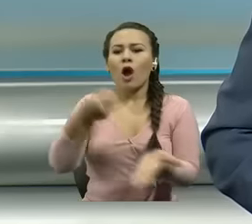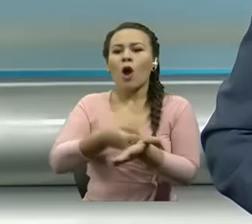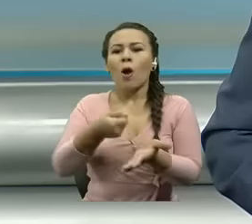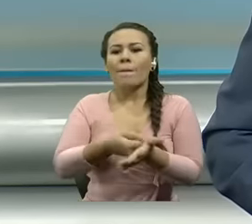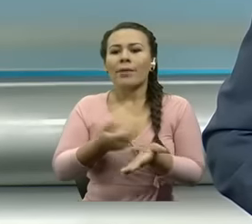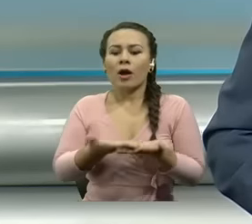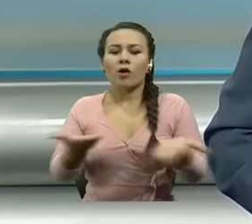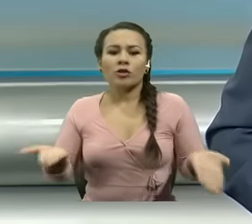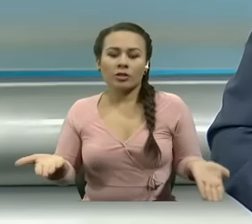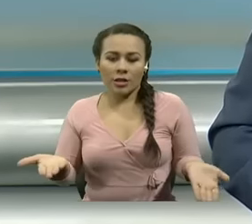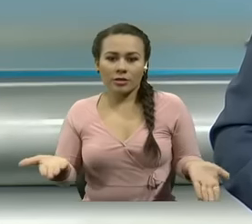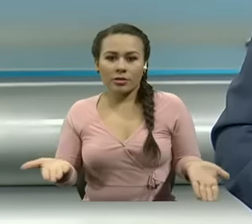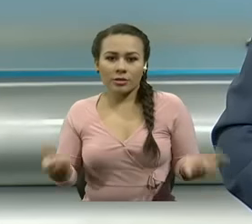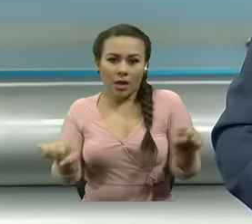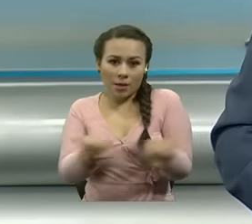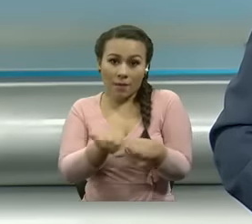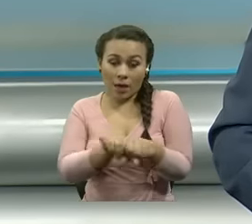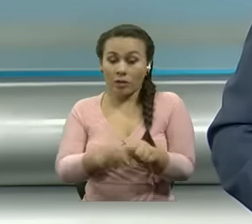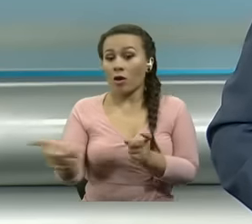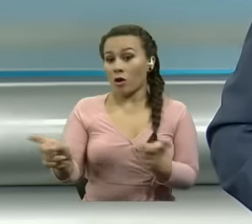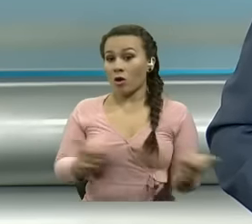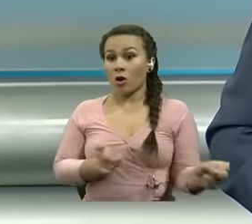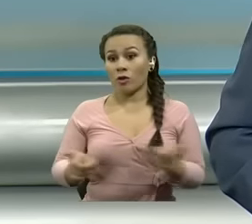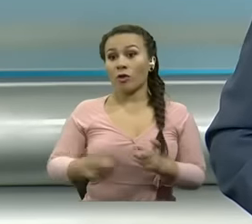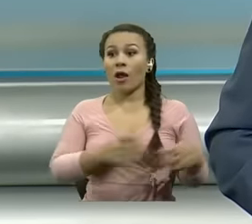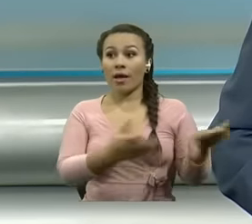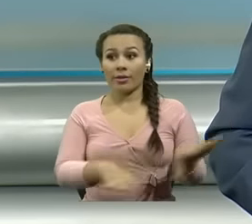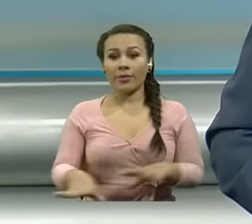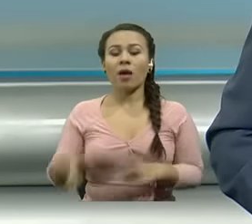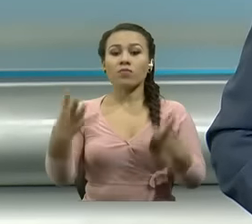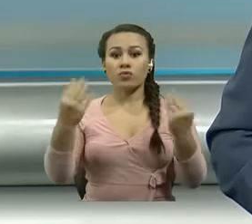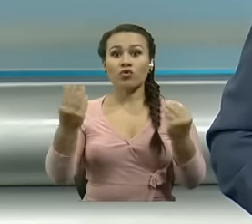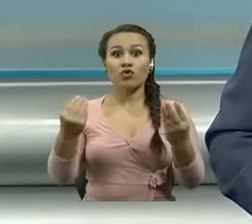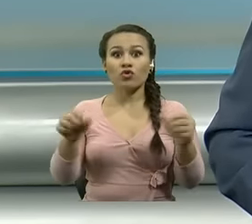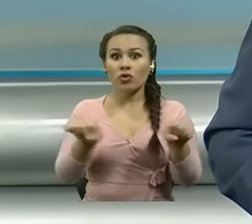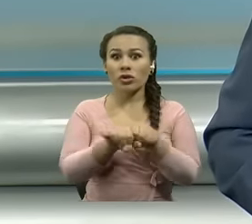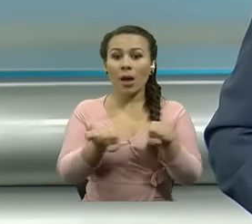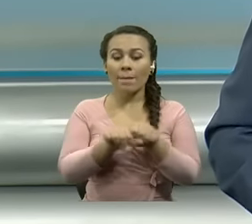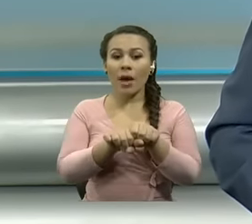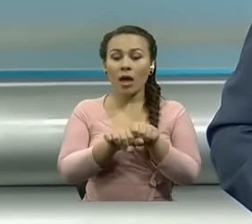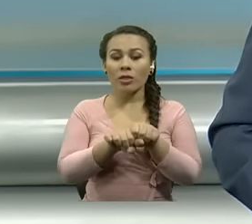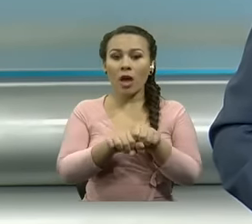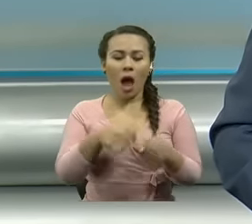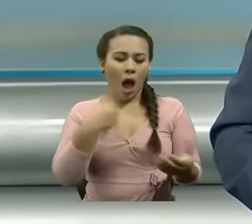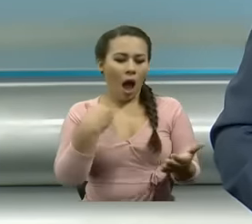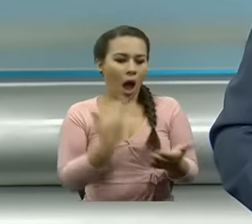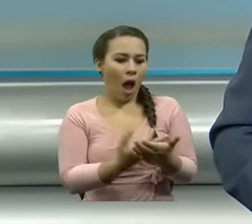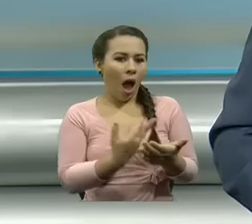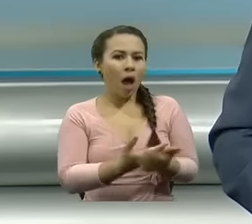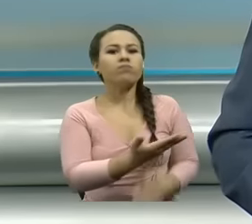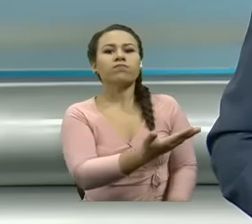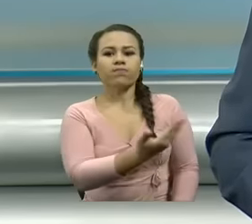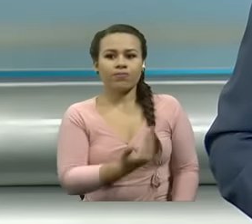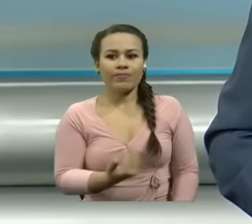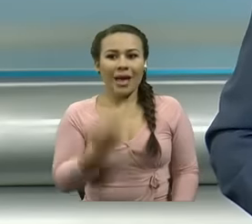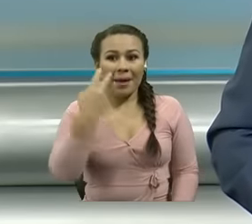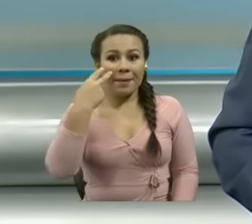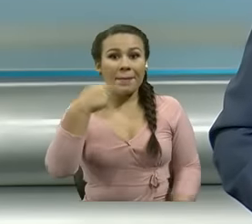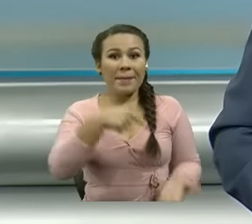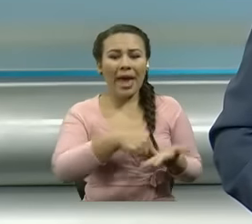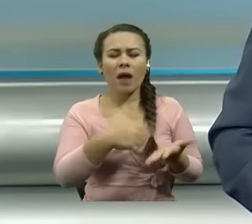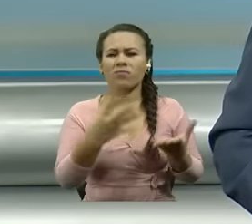la mercadería durante la acción de control cientos de pares de calzados fueron decomisados al detectar